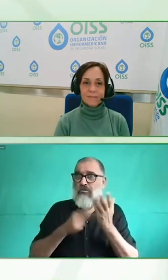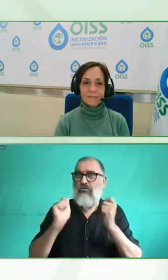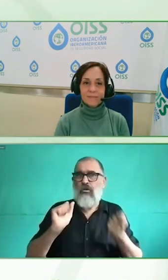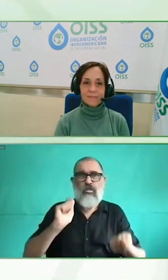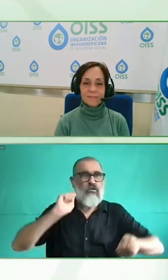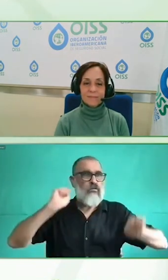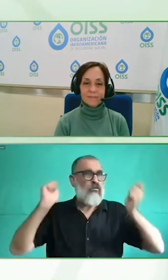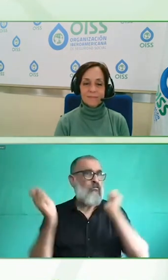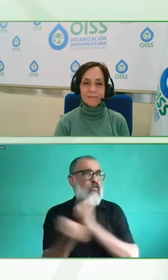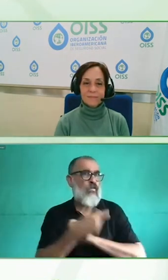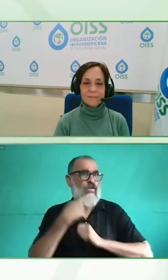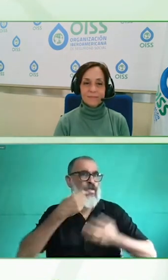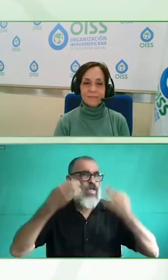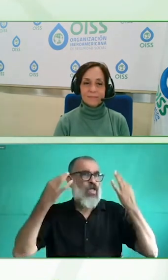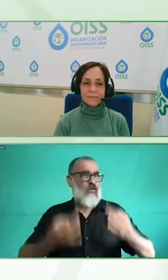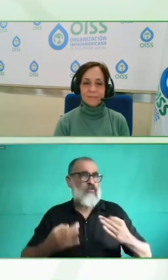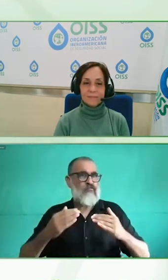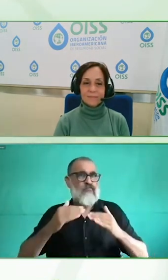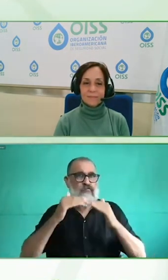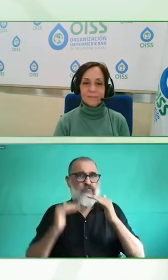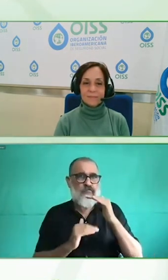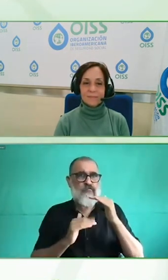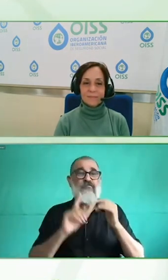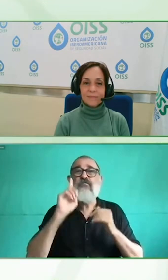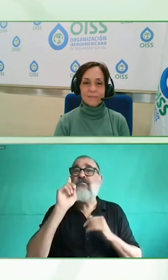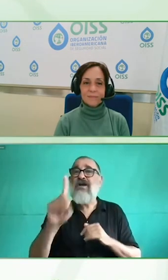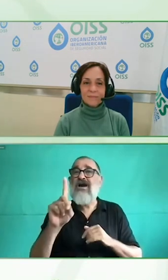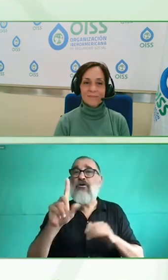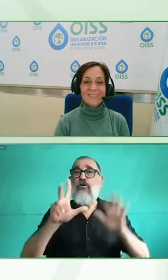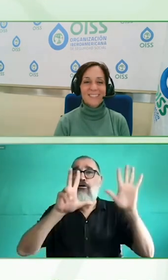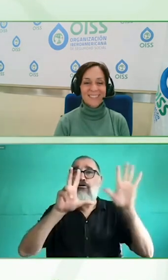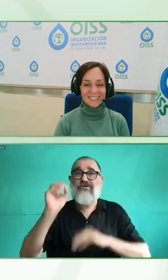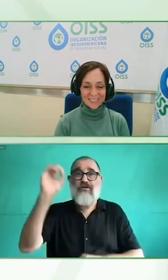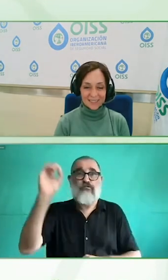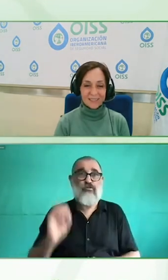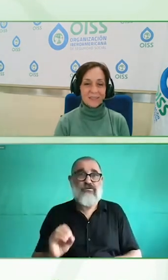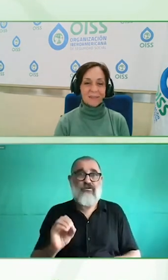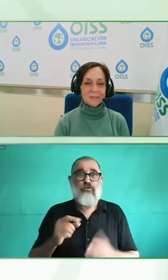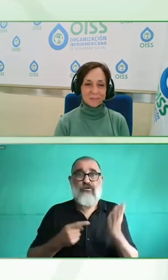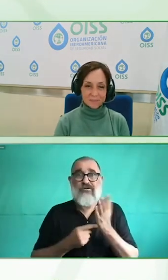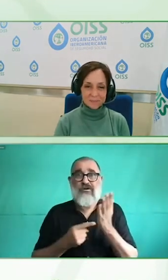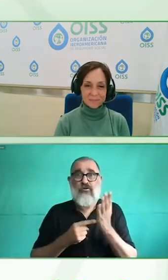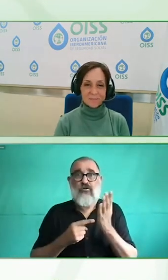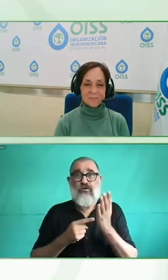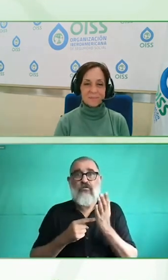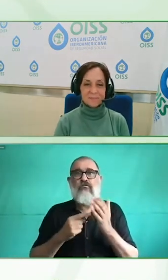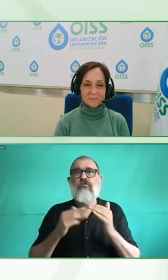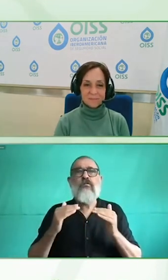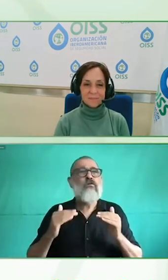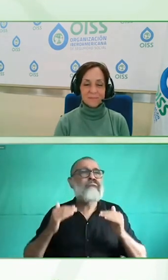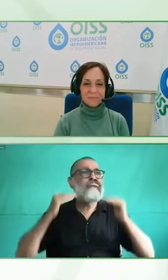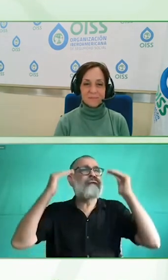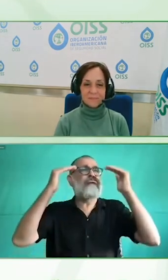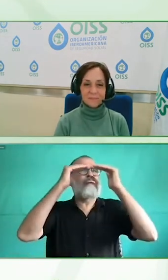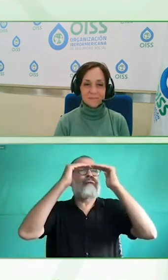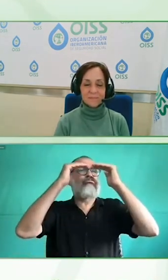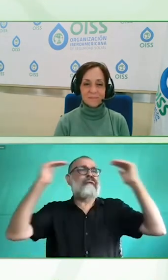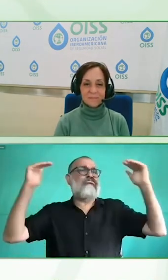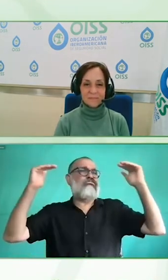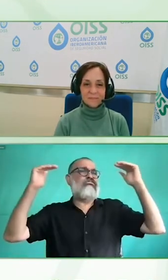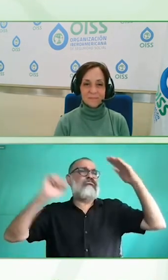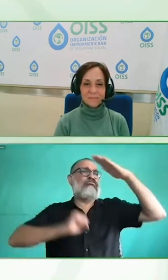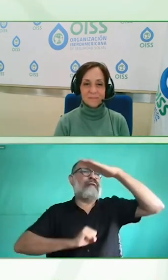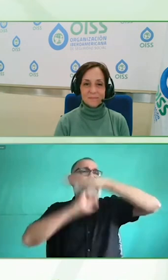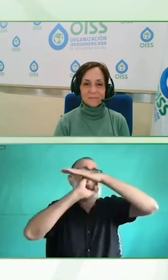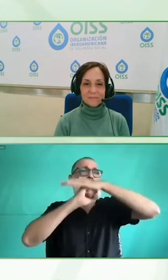pensemos en Netflix lo que era antes poner un VHS imaginemos una persona con discapacidad lo que era eso pero vemos también cuando como